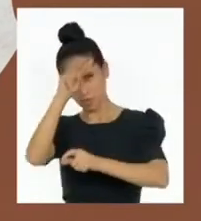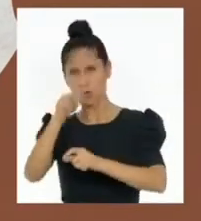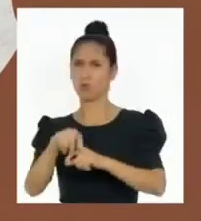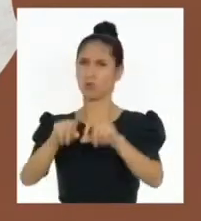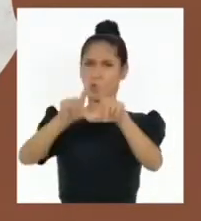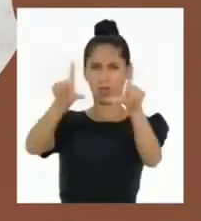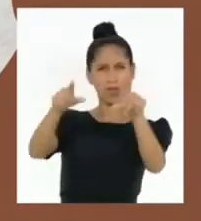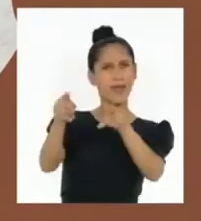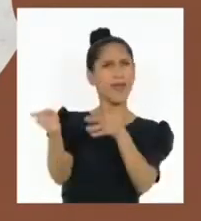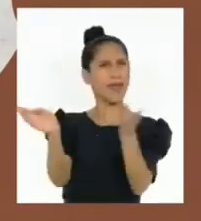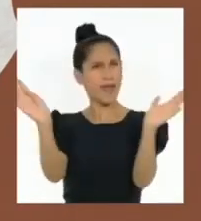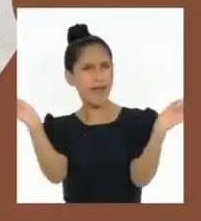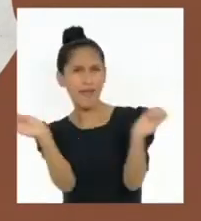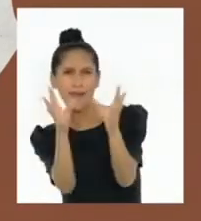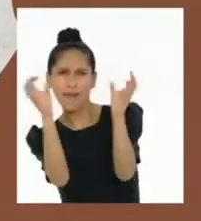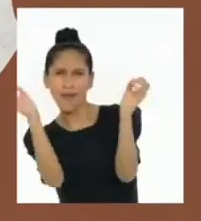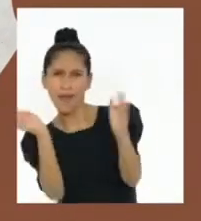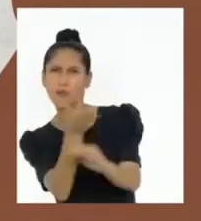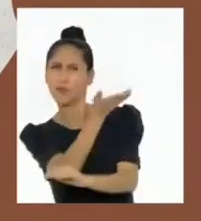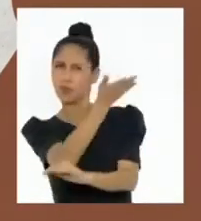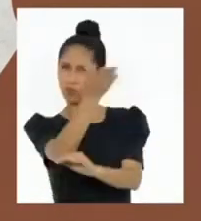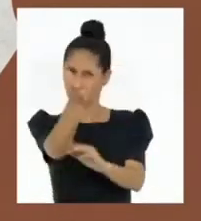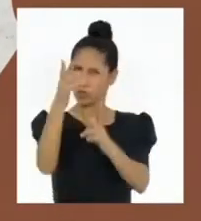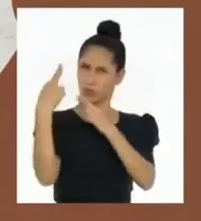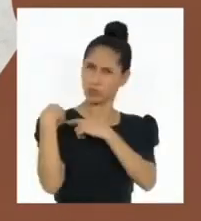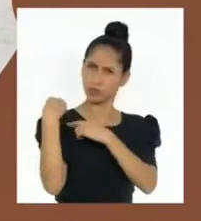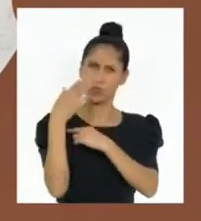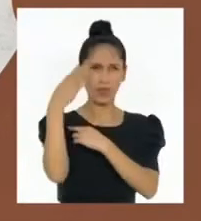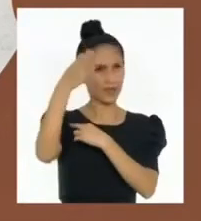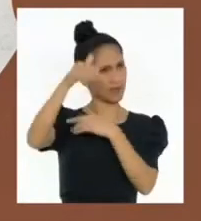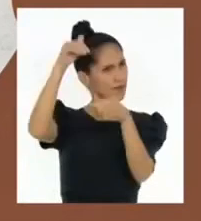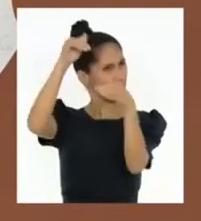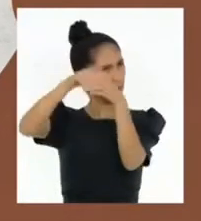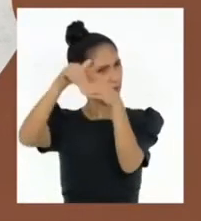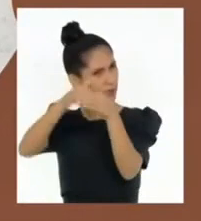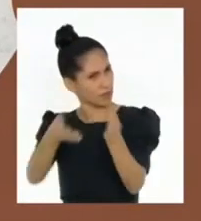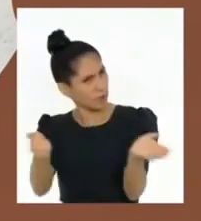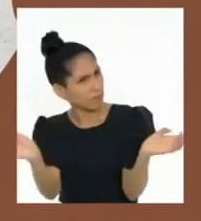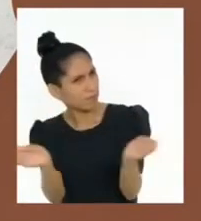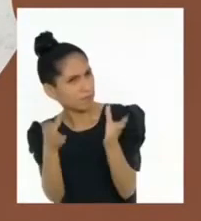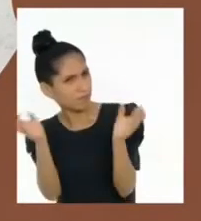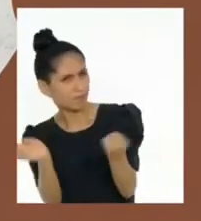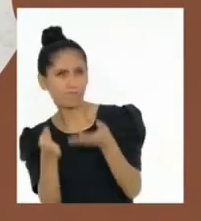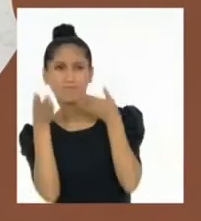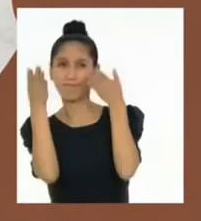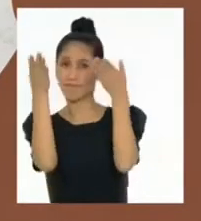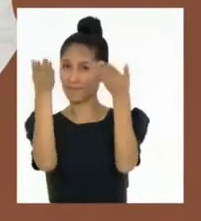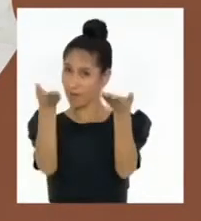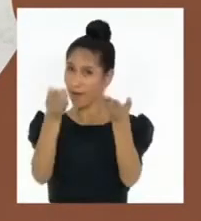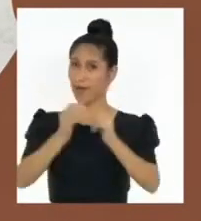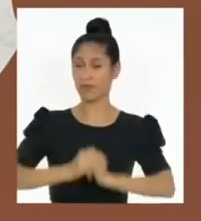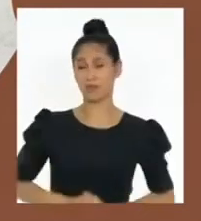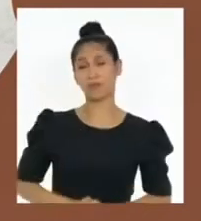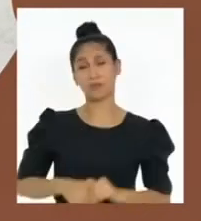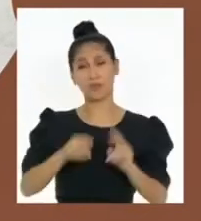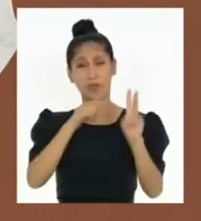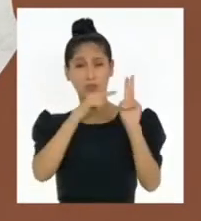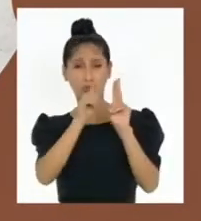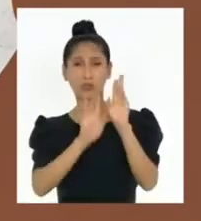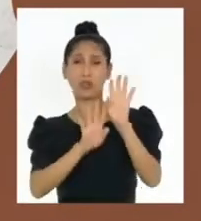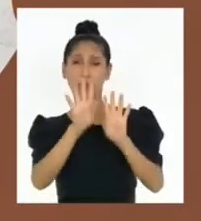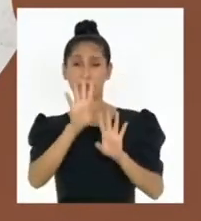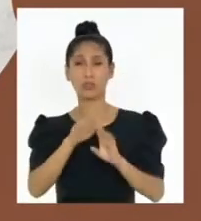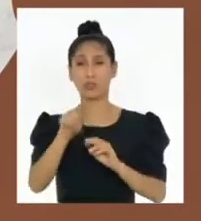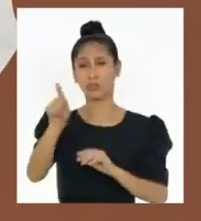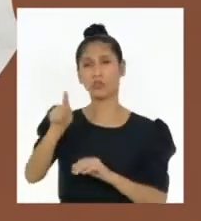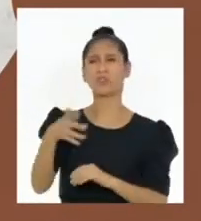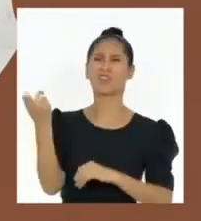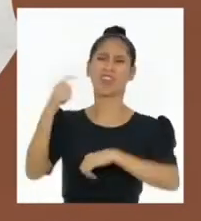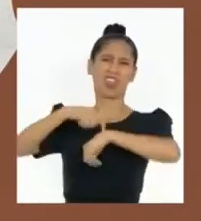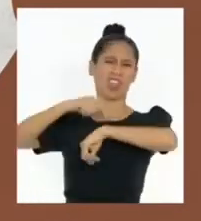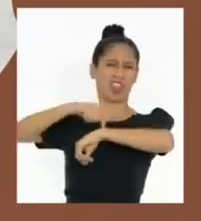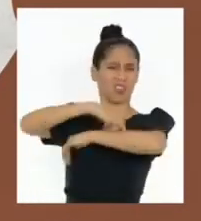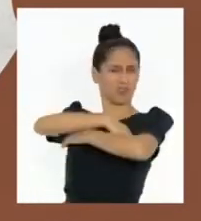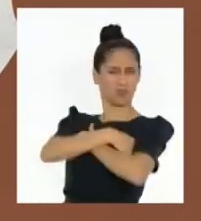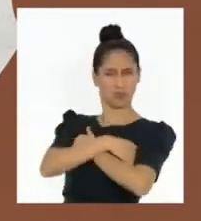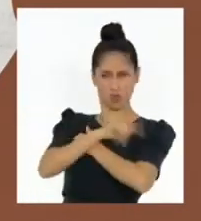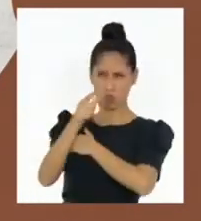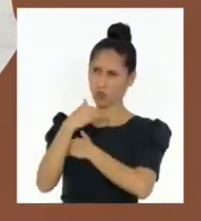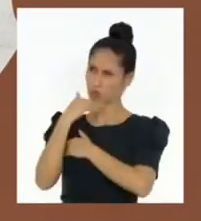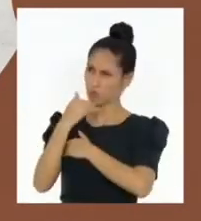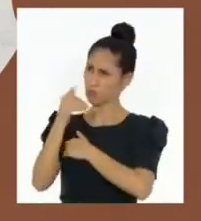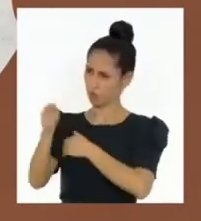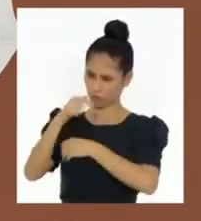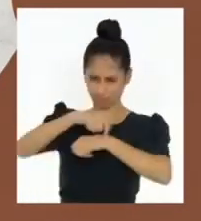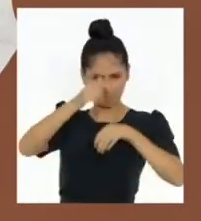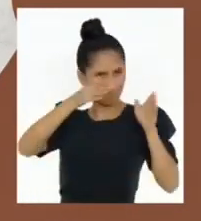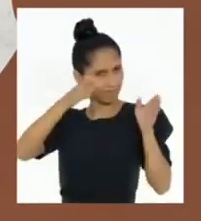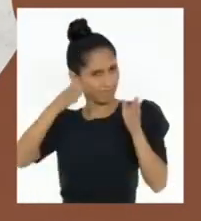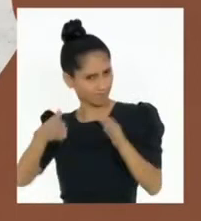traten de cumplir con nuestra obligación nacional. Y bueno, un poquito de esfuerzo si no tienen tiempo, dijo el señor Juan. Y Melicia mostró